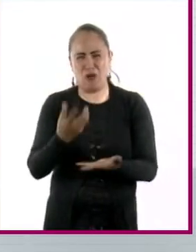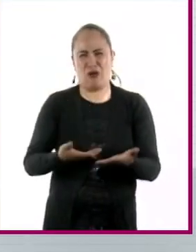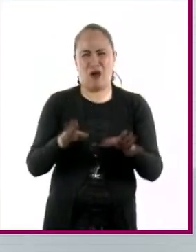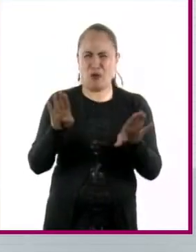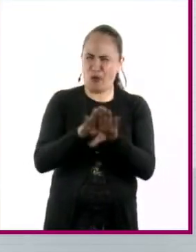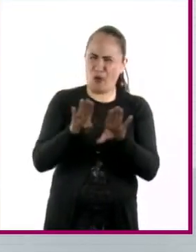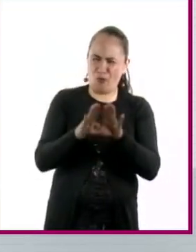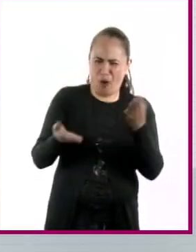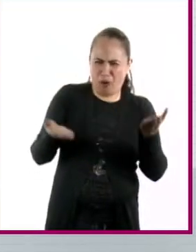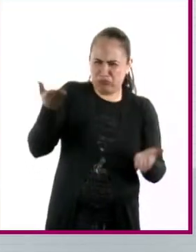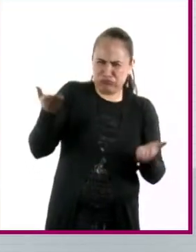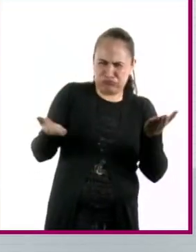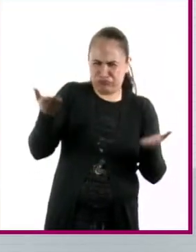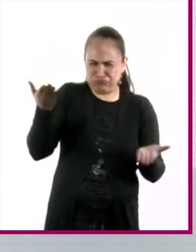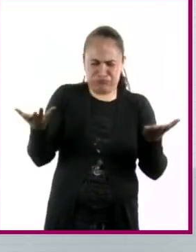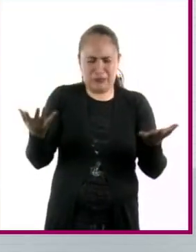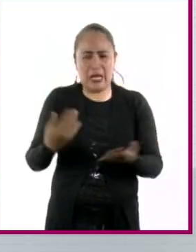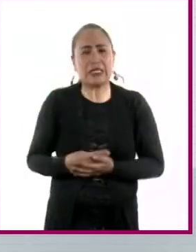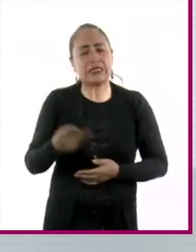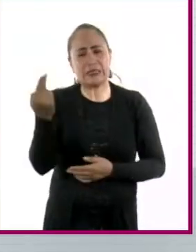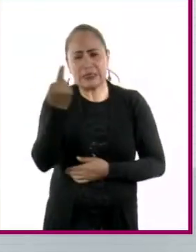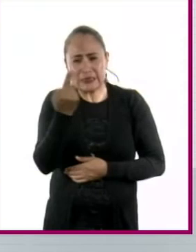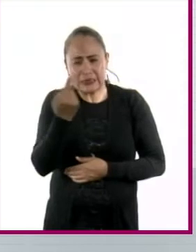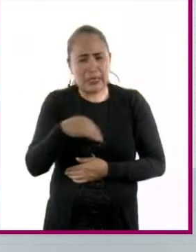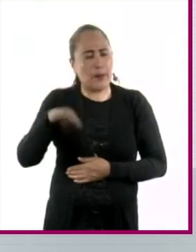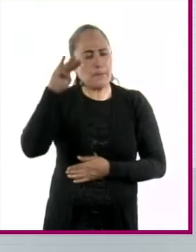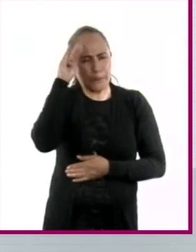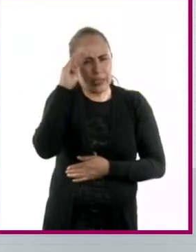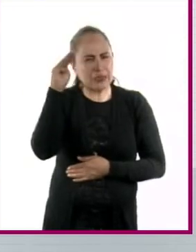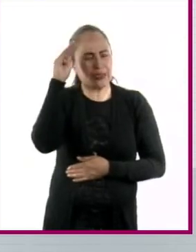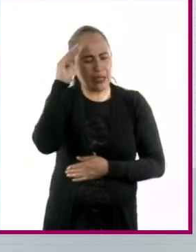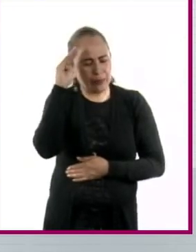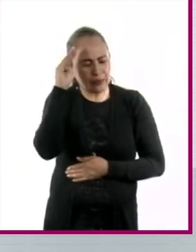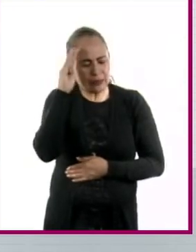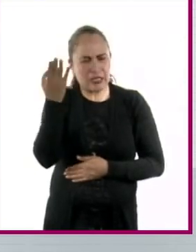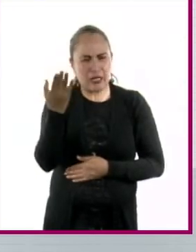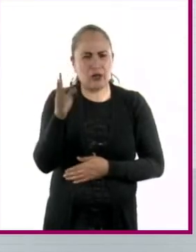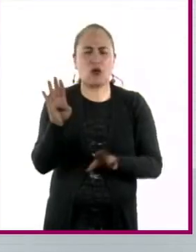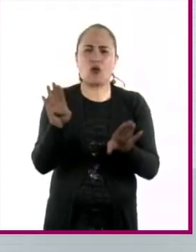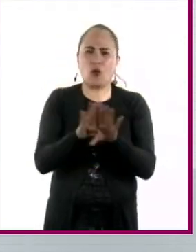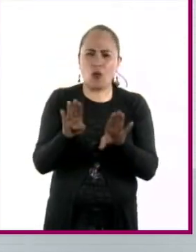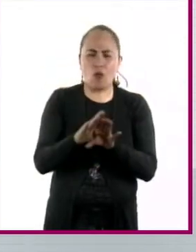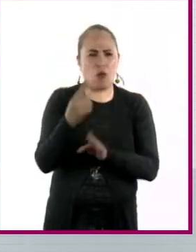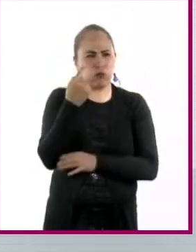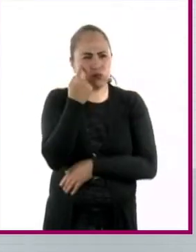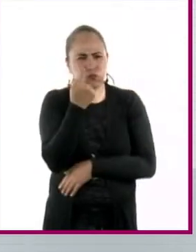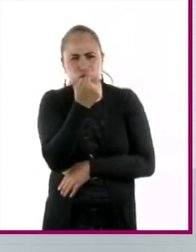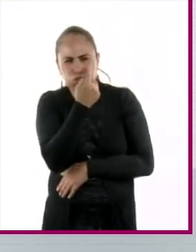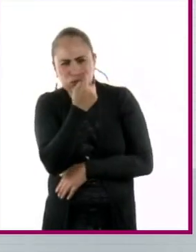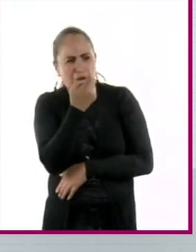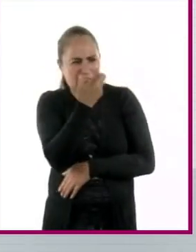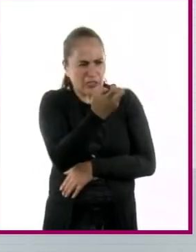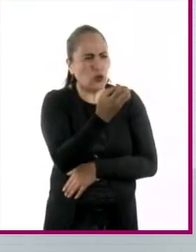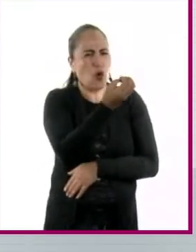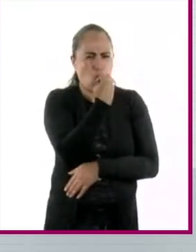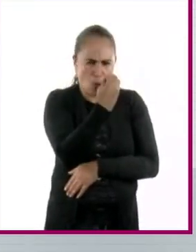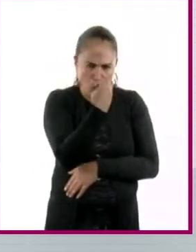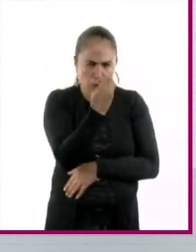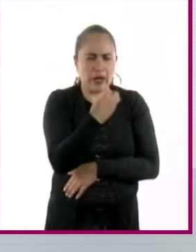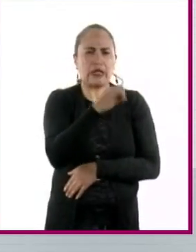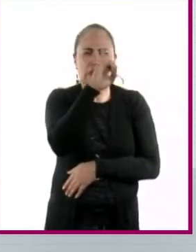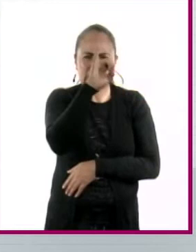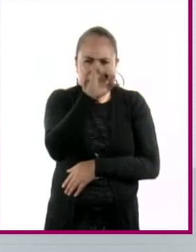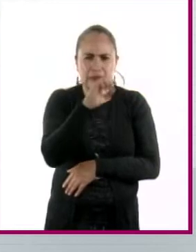Tenemos que regresar a pensar, a pensar desde el punto de vista de lo que nos da de comer, que son